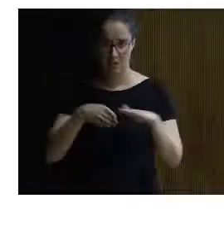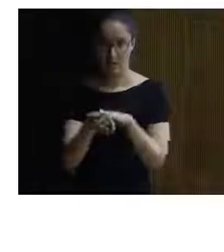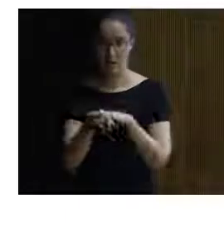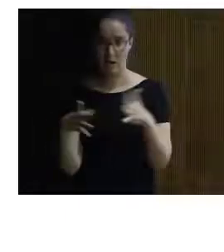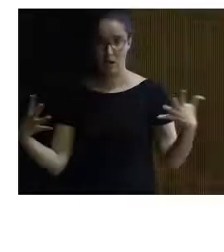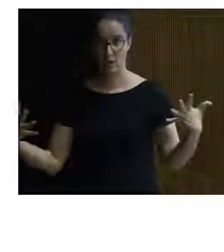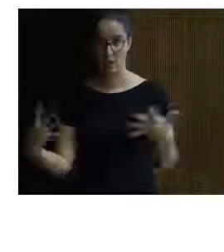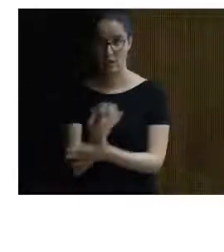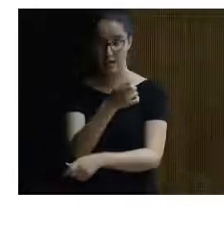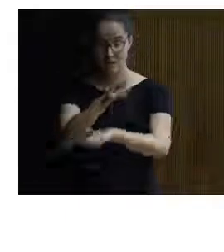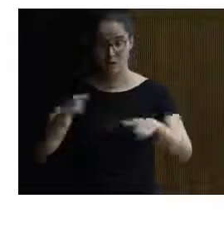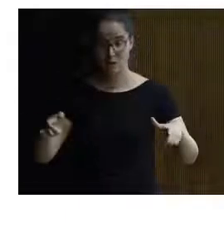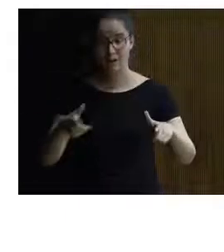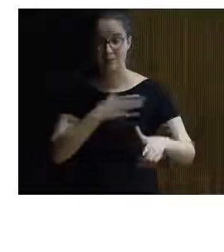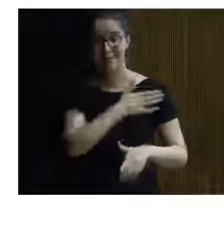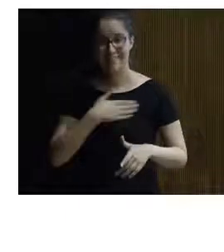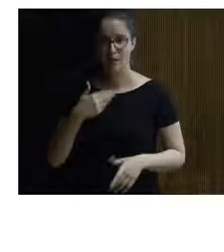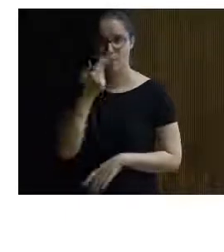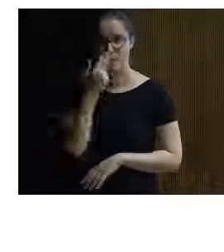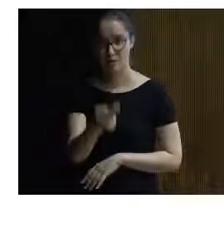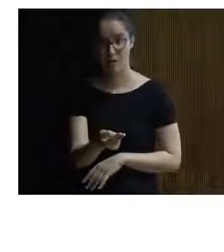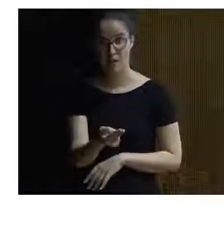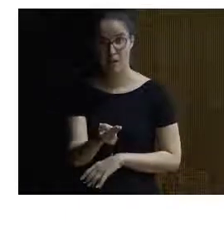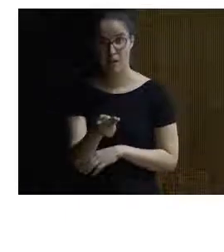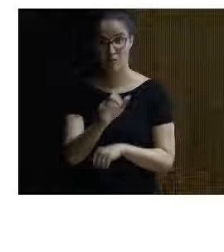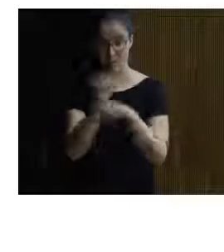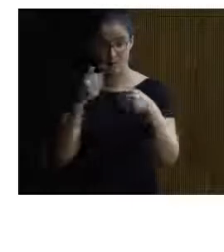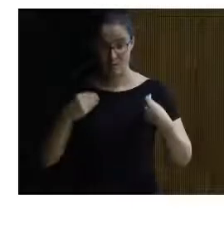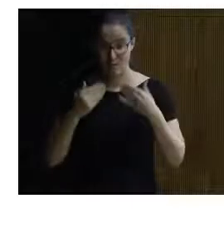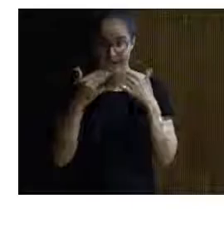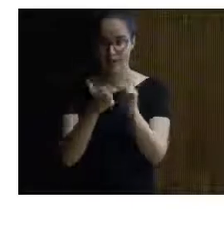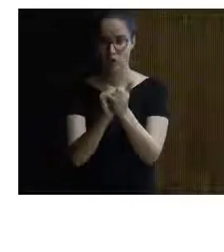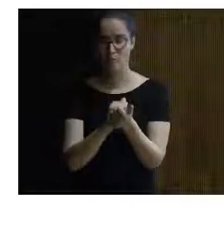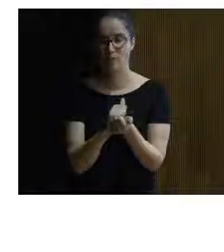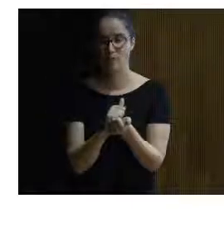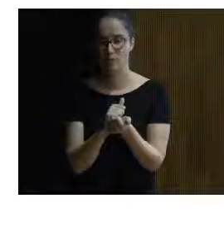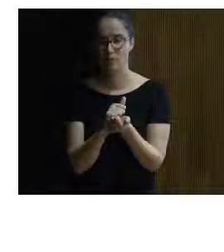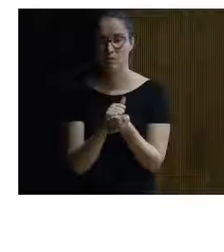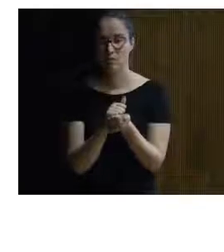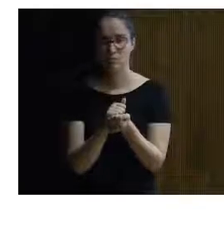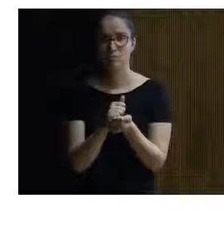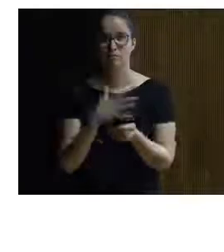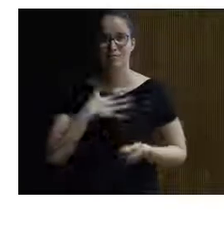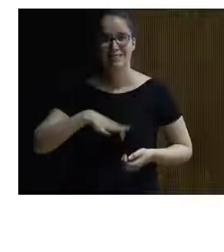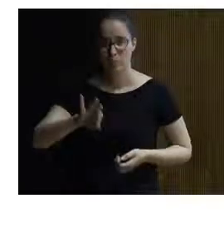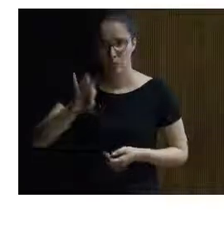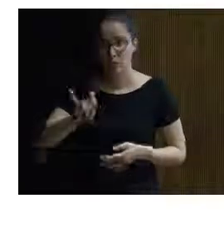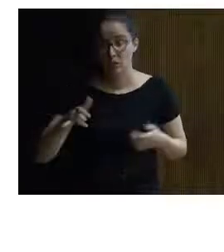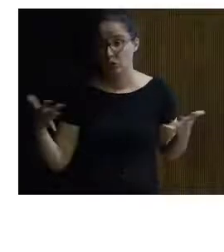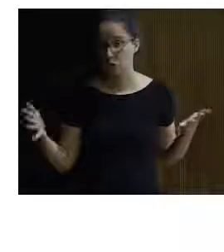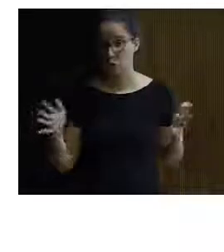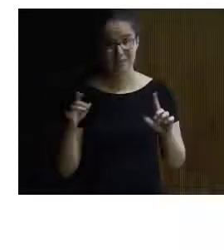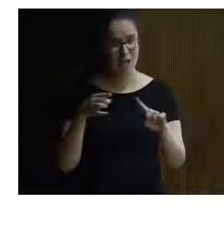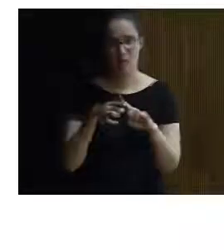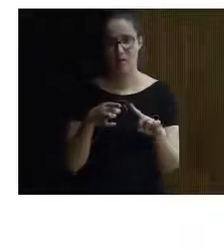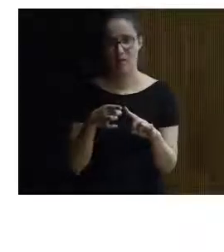a toda la gente que lo quiera visitar y de esta manera a través de réplicas pues sí que sería totalmente posible entonces bueno pues